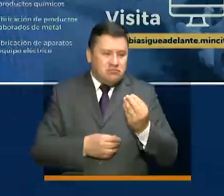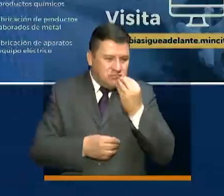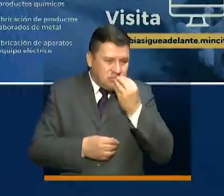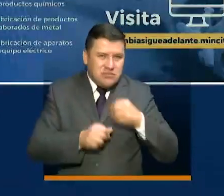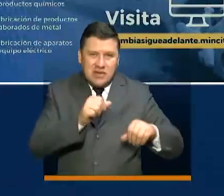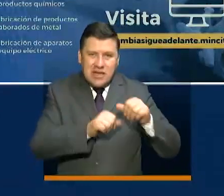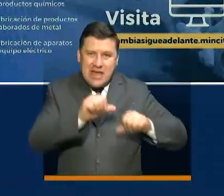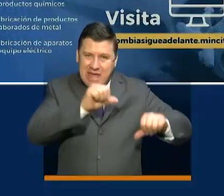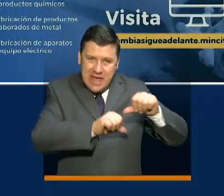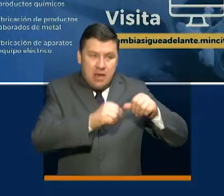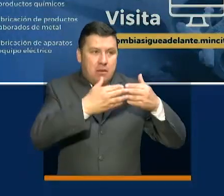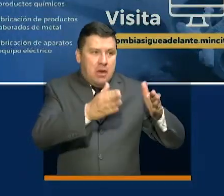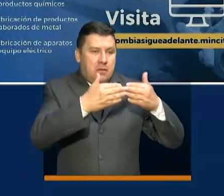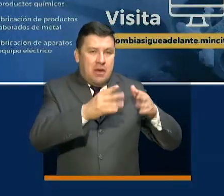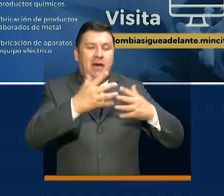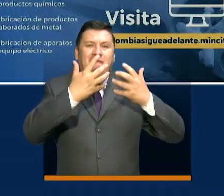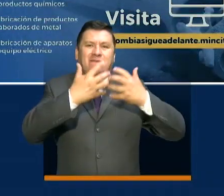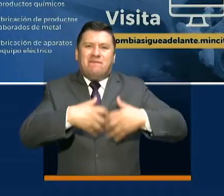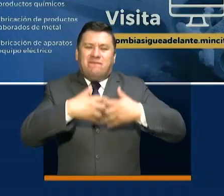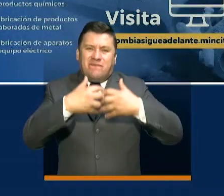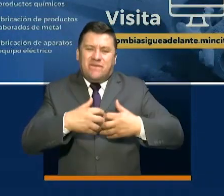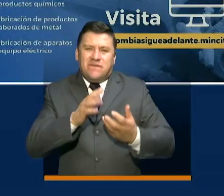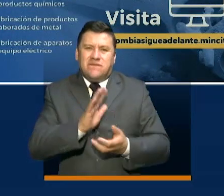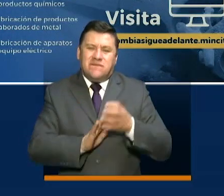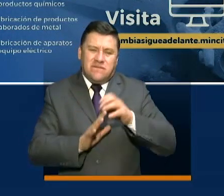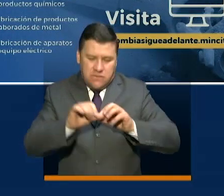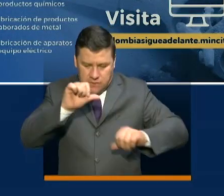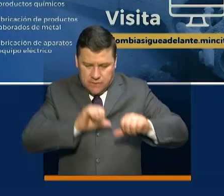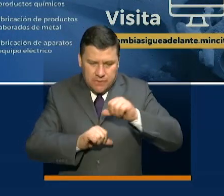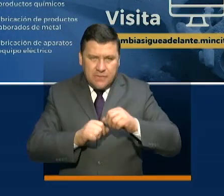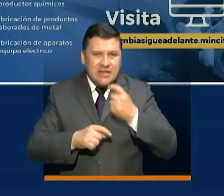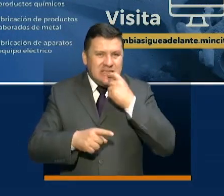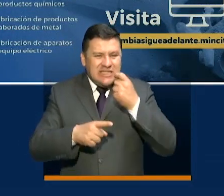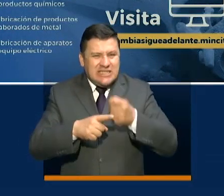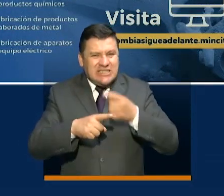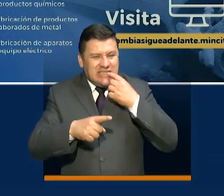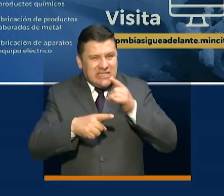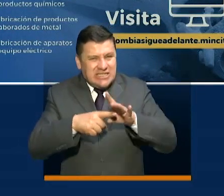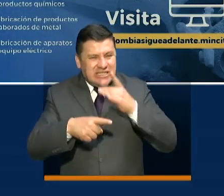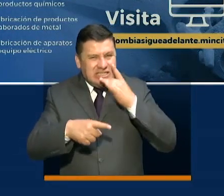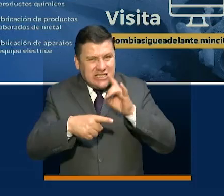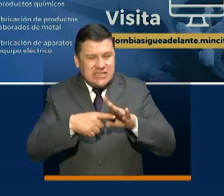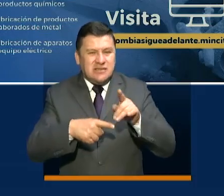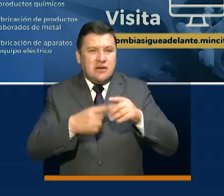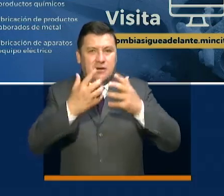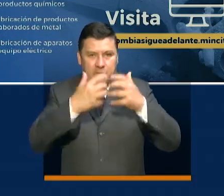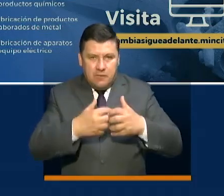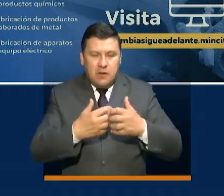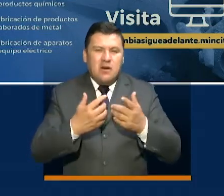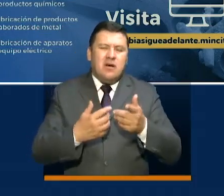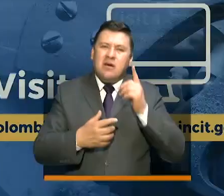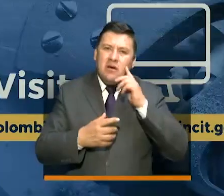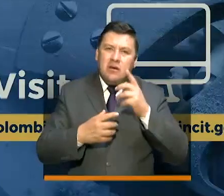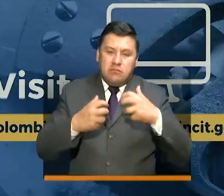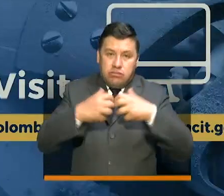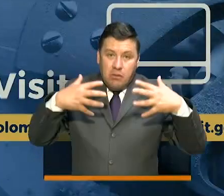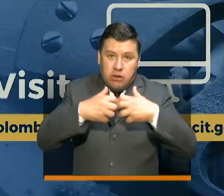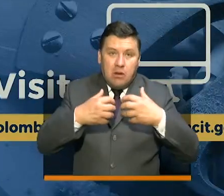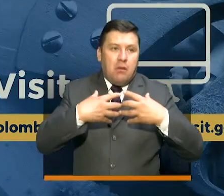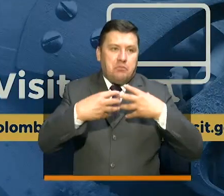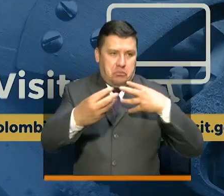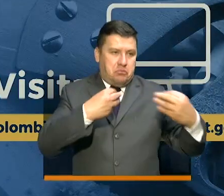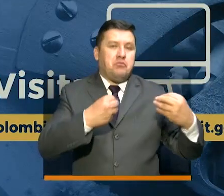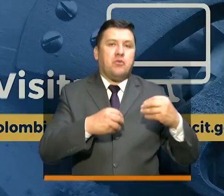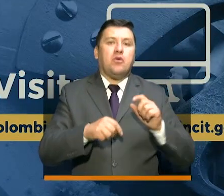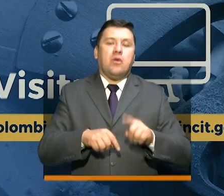y productos químicos, la fabricación de productos elaborados en metal y la fabricación de aparatos y equipos eléctricos. Son